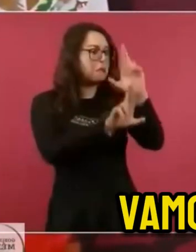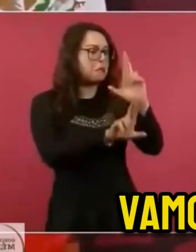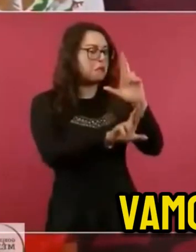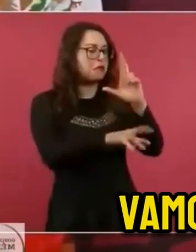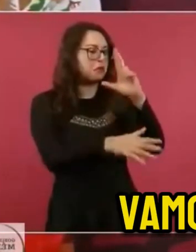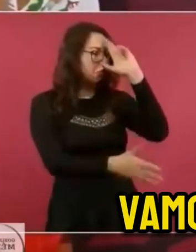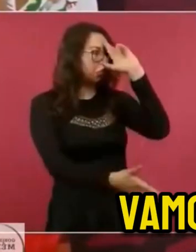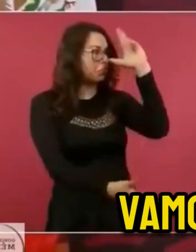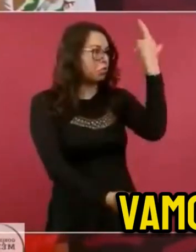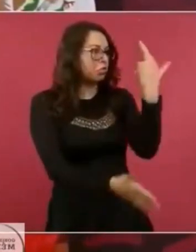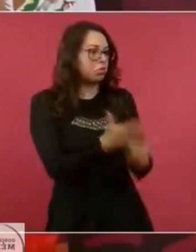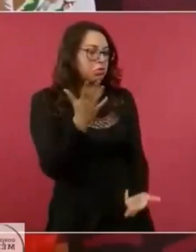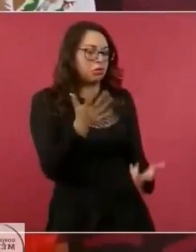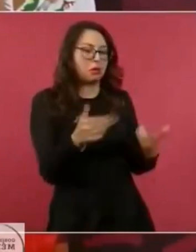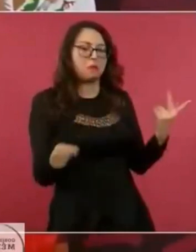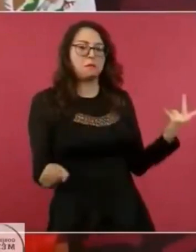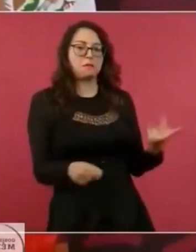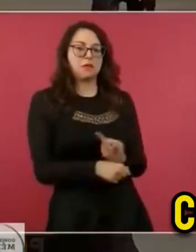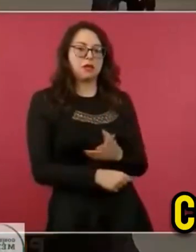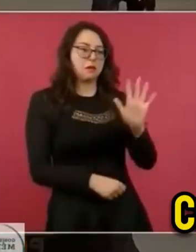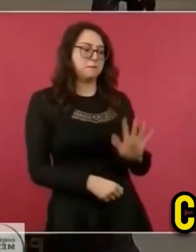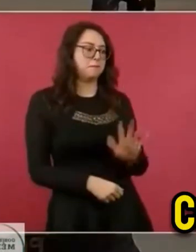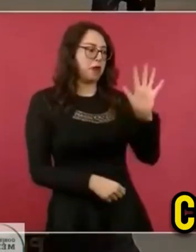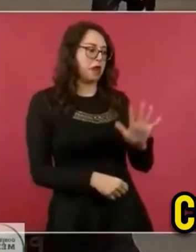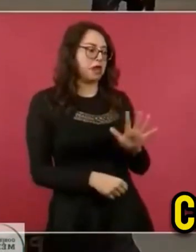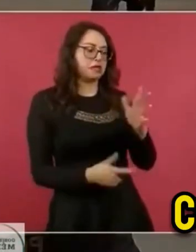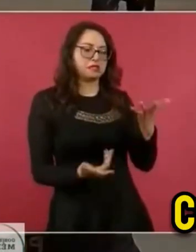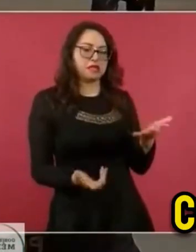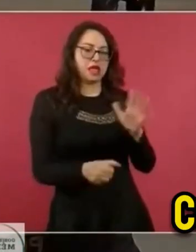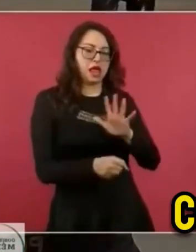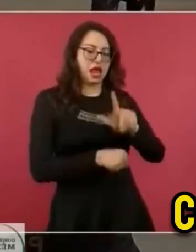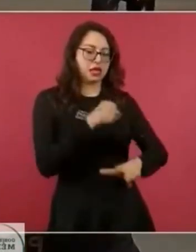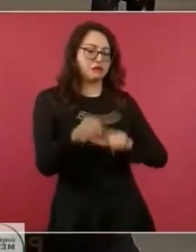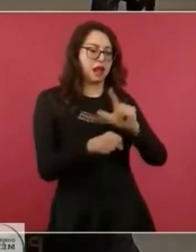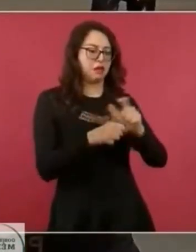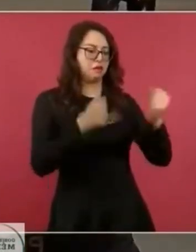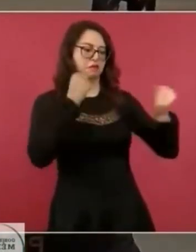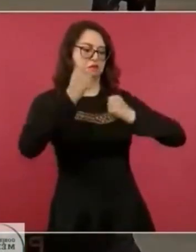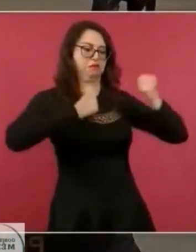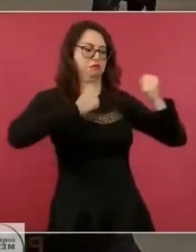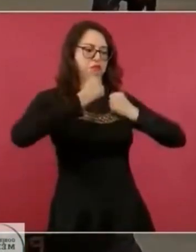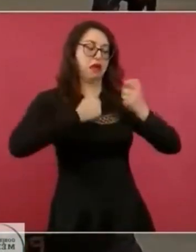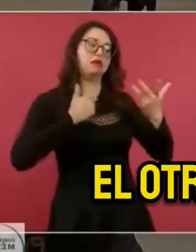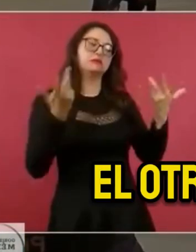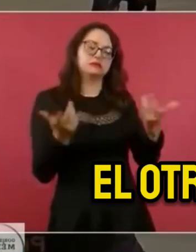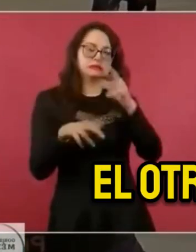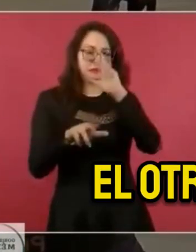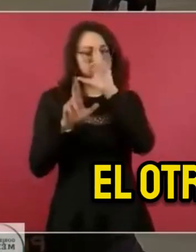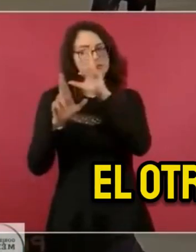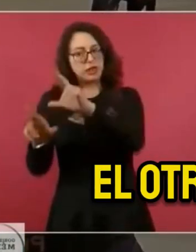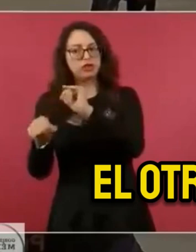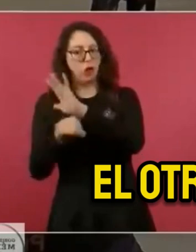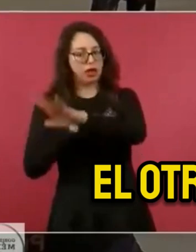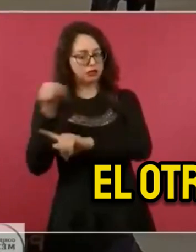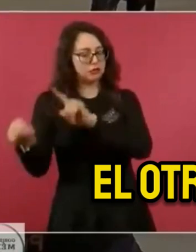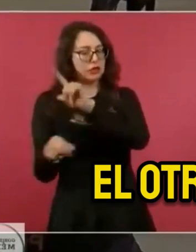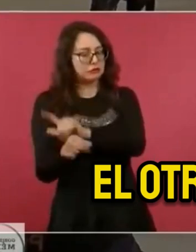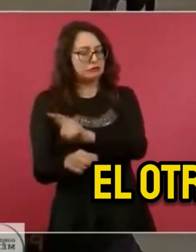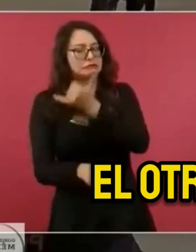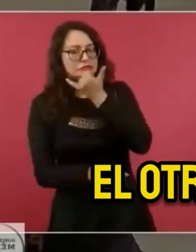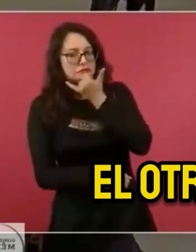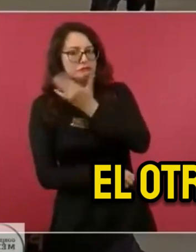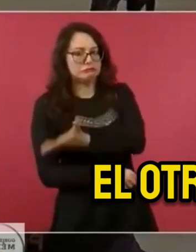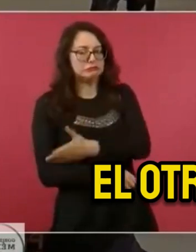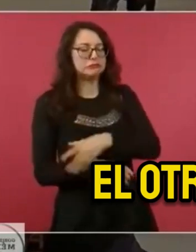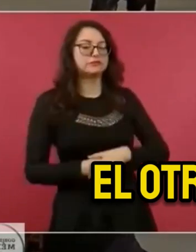a vivir en el mundo de los gorilas, con todo el respeto a los gorilas. El otro tema es